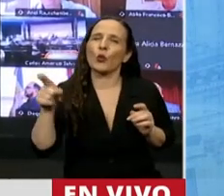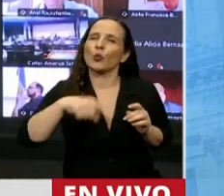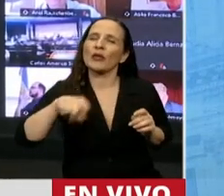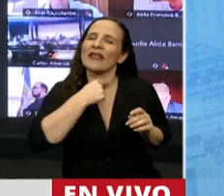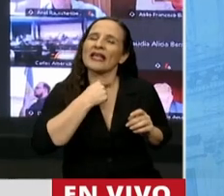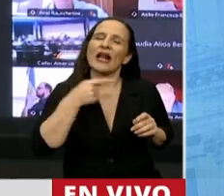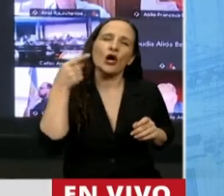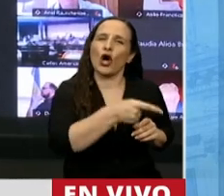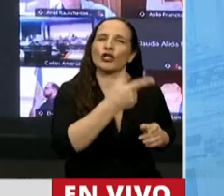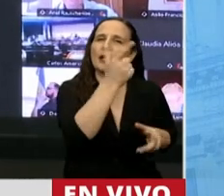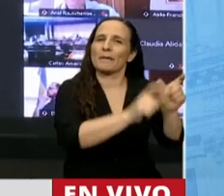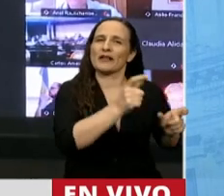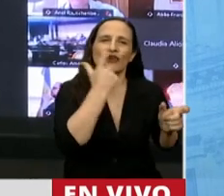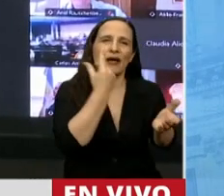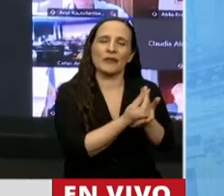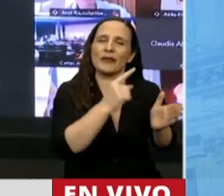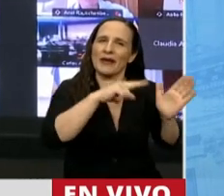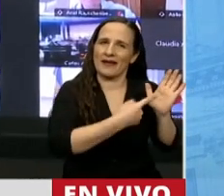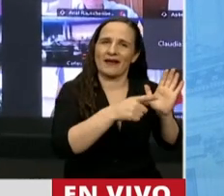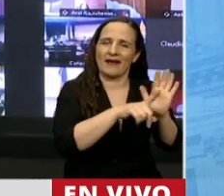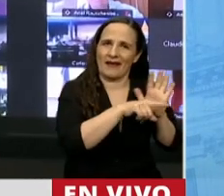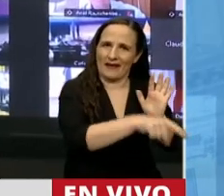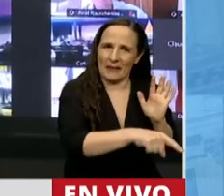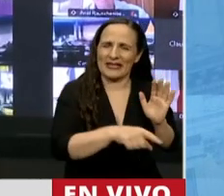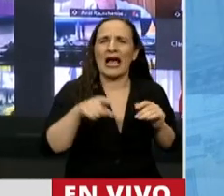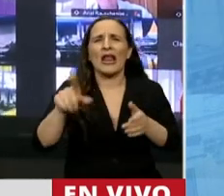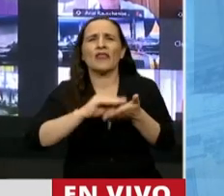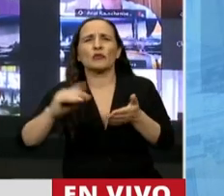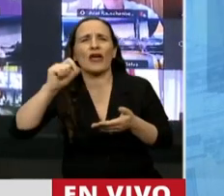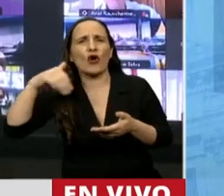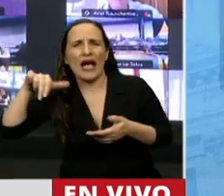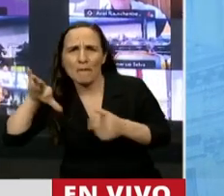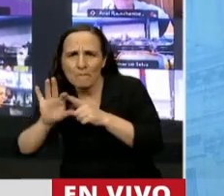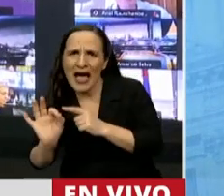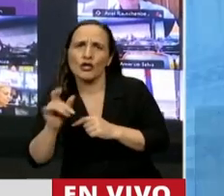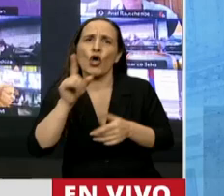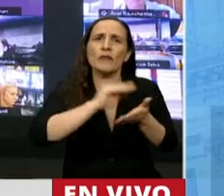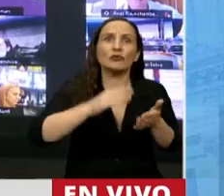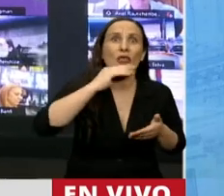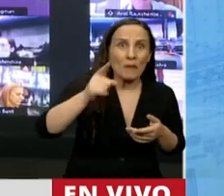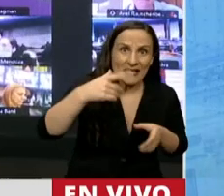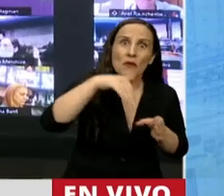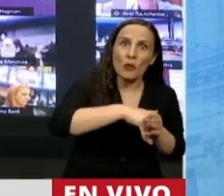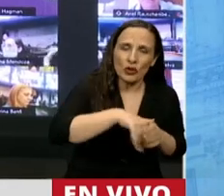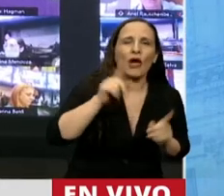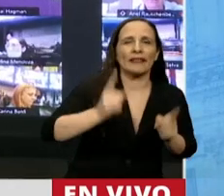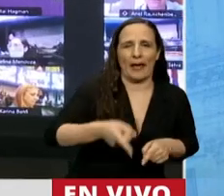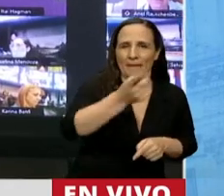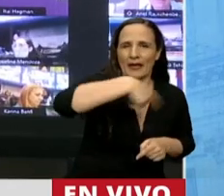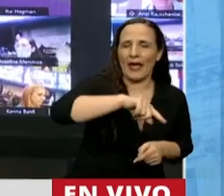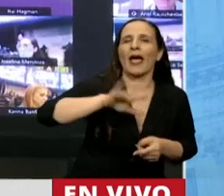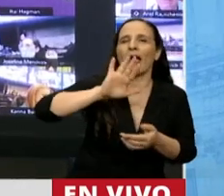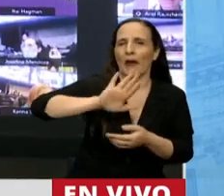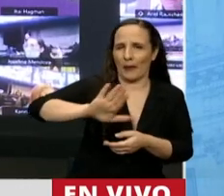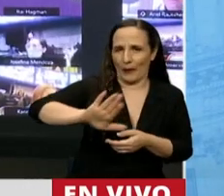Bueno, los que votaron la ley de arrepentido, los que propusieron, como la diputada Camaño, como el diputado Massa, algún día sufrirán también la venganza de